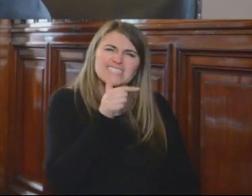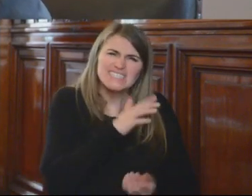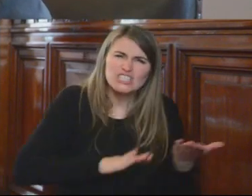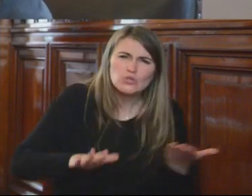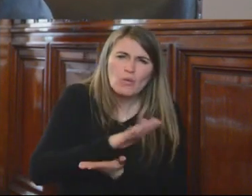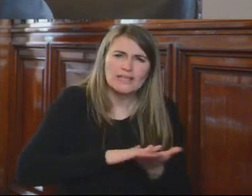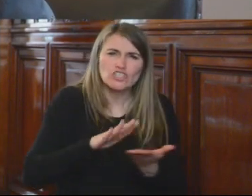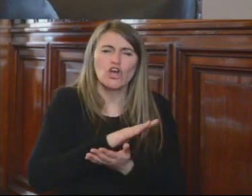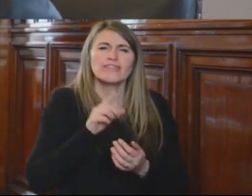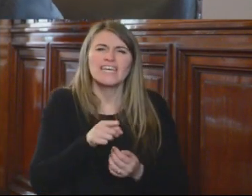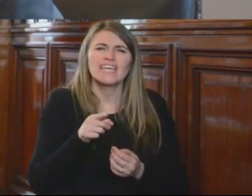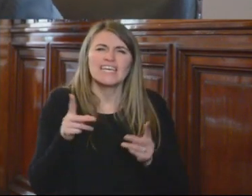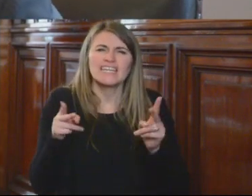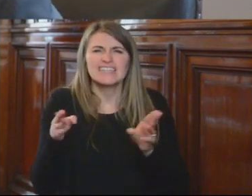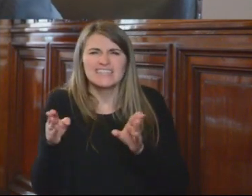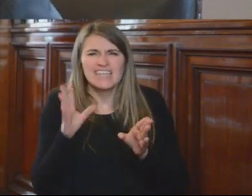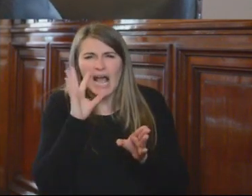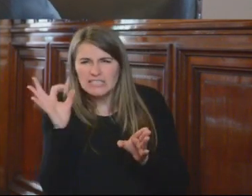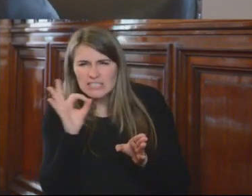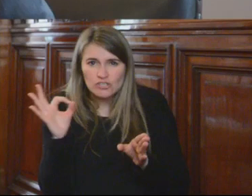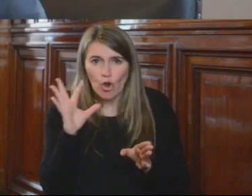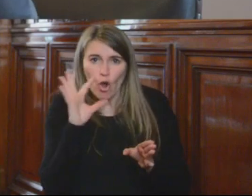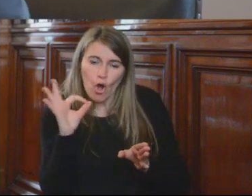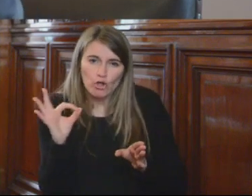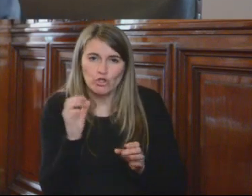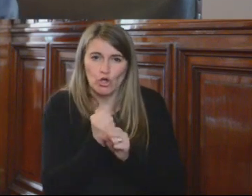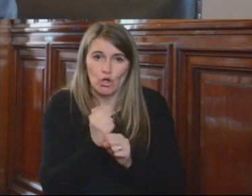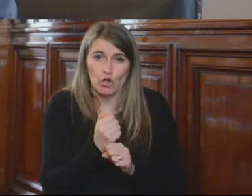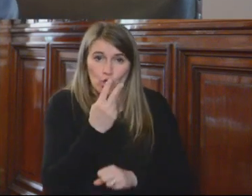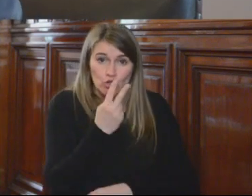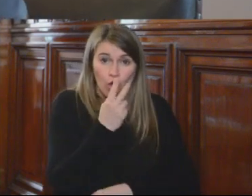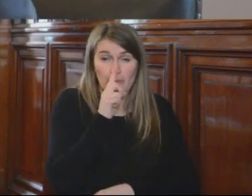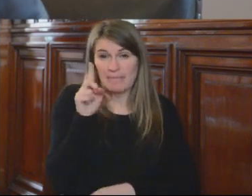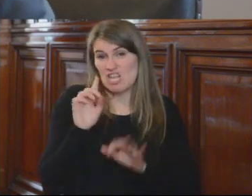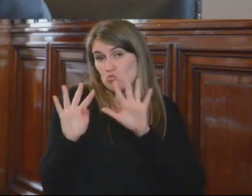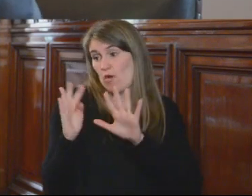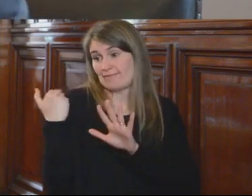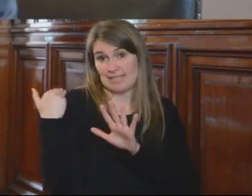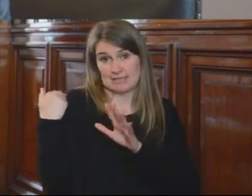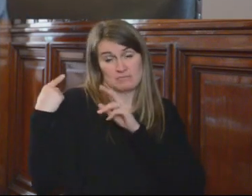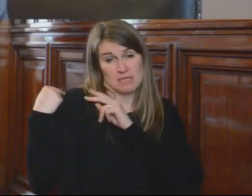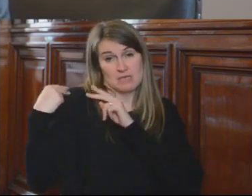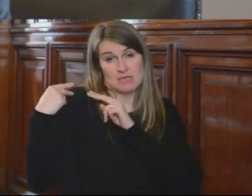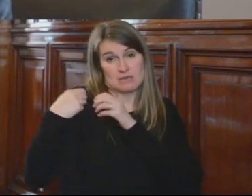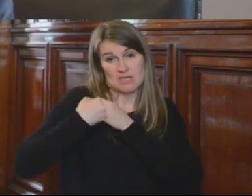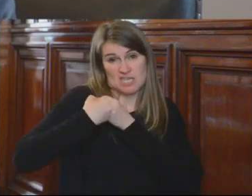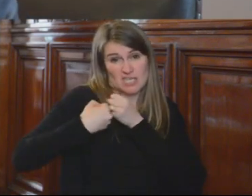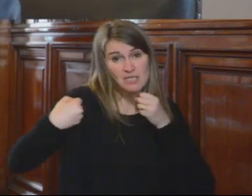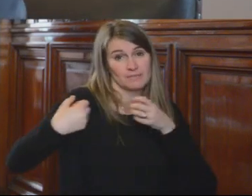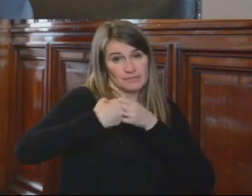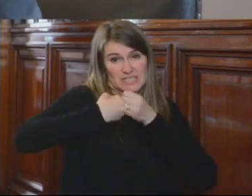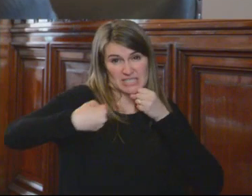de transitoriedad, que desde la Constitución de 2009 se ha venido extendiendo, así